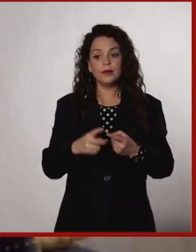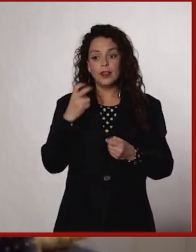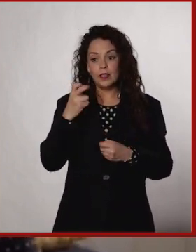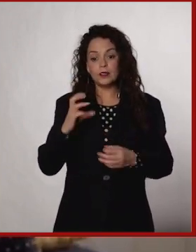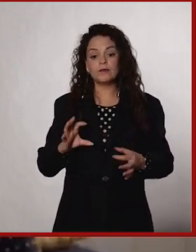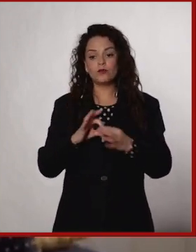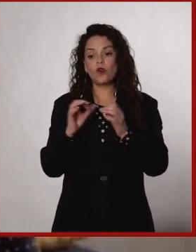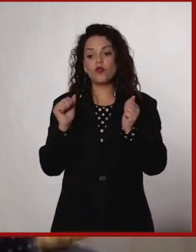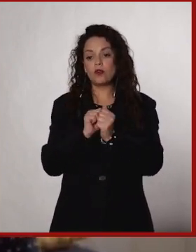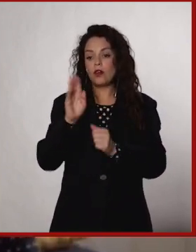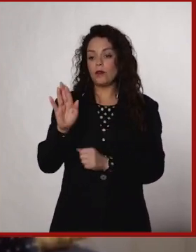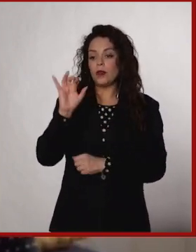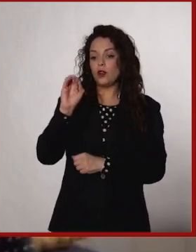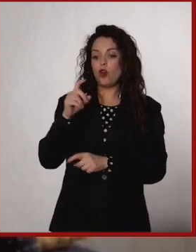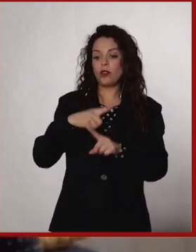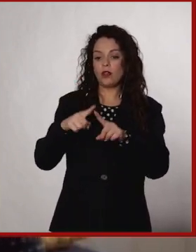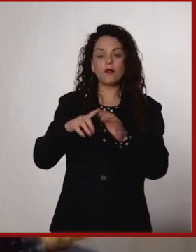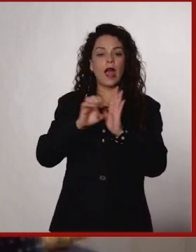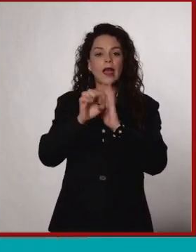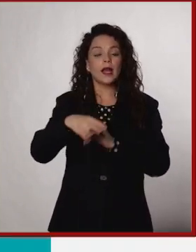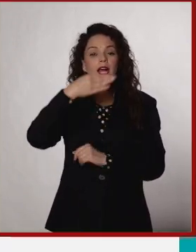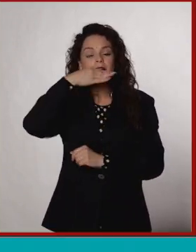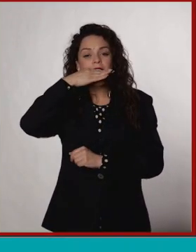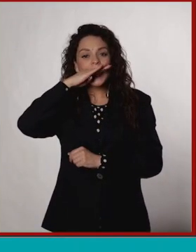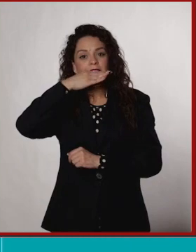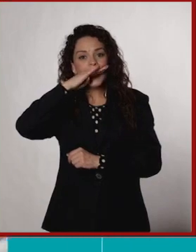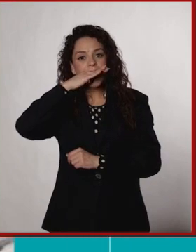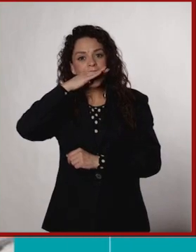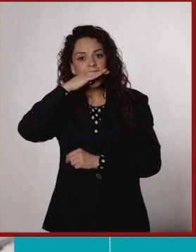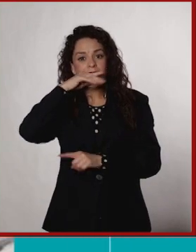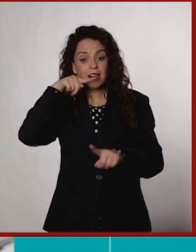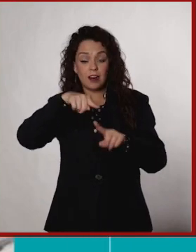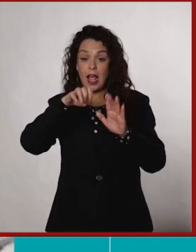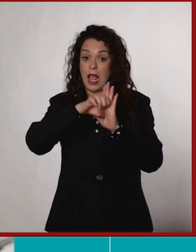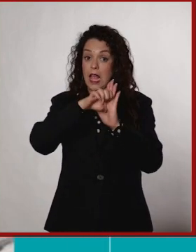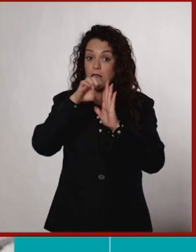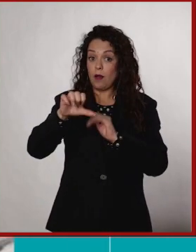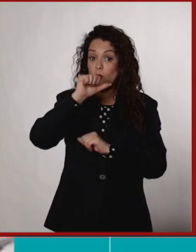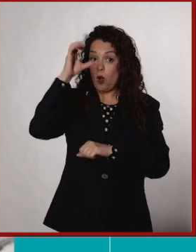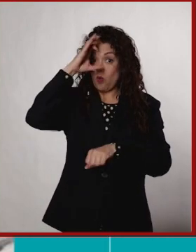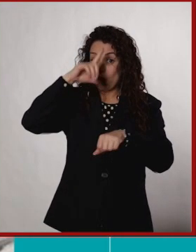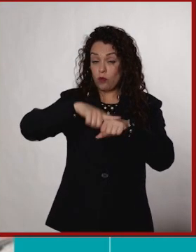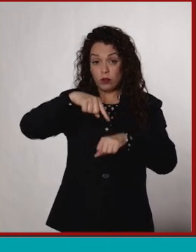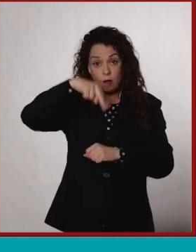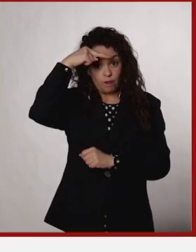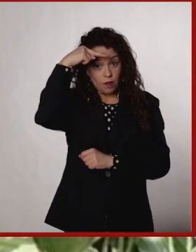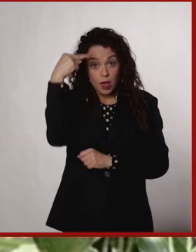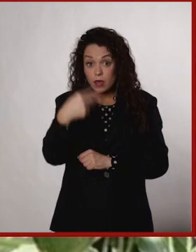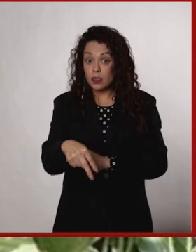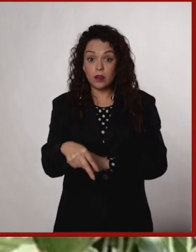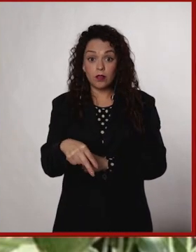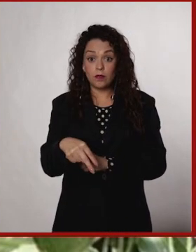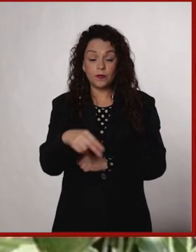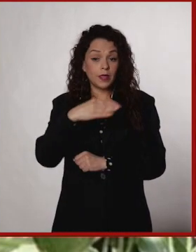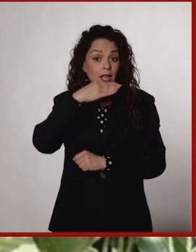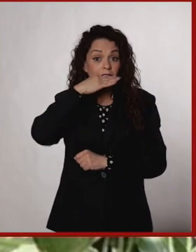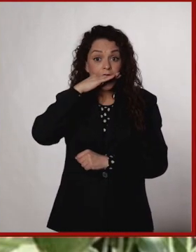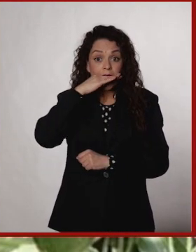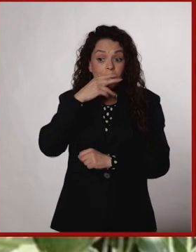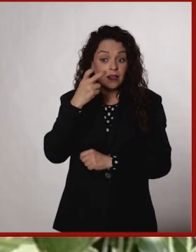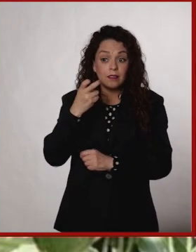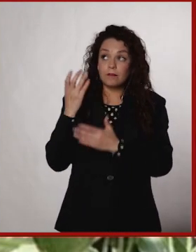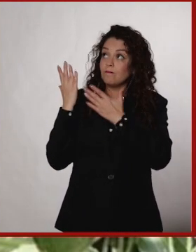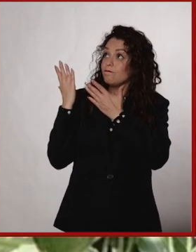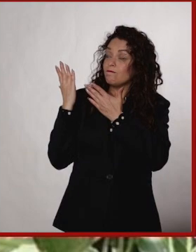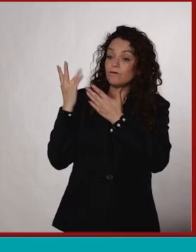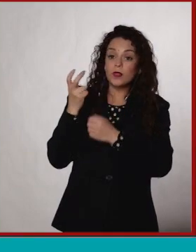riqueza en la biodiversidad. Claro. En particular el maíz, ¿no? El maíz es como el gran ejemplo de la cultura mexicana. Y